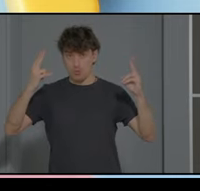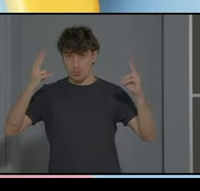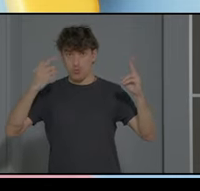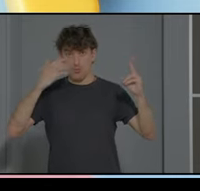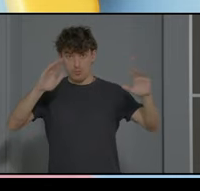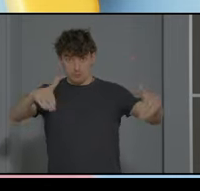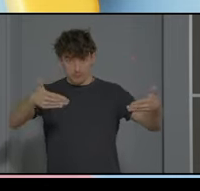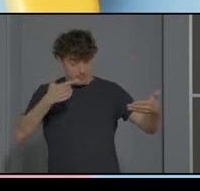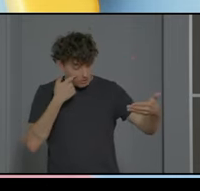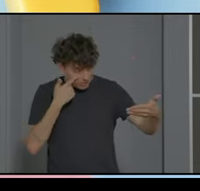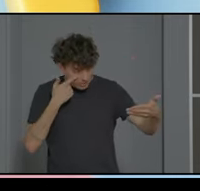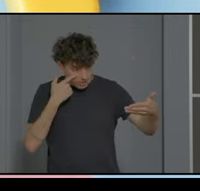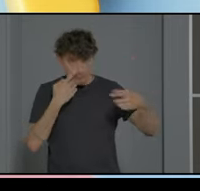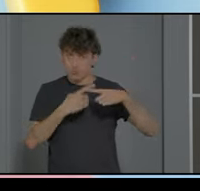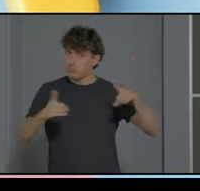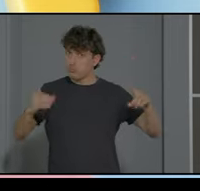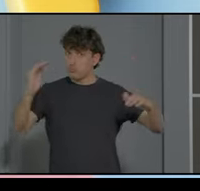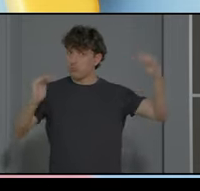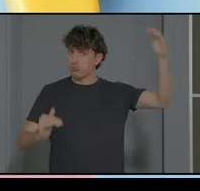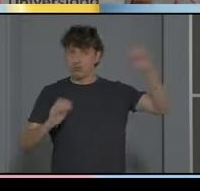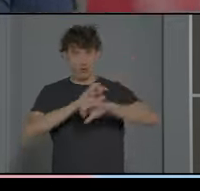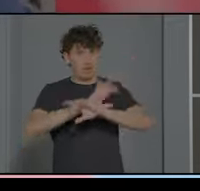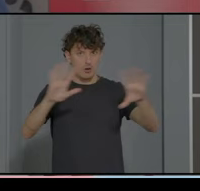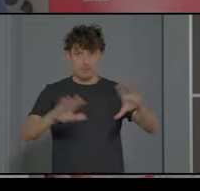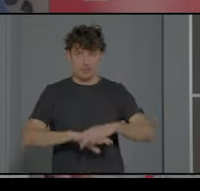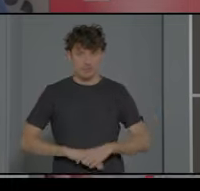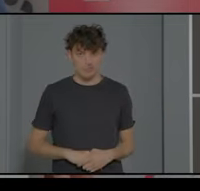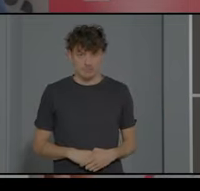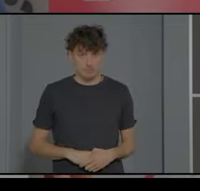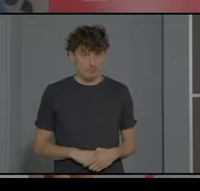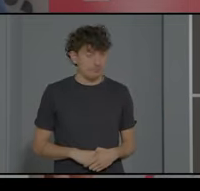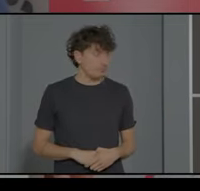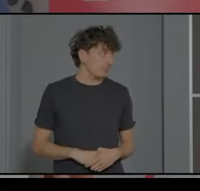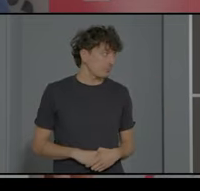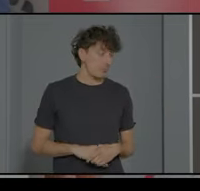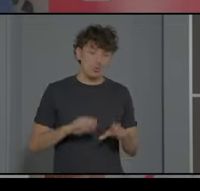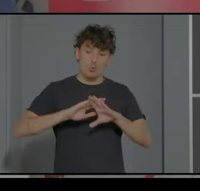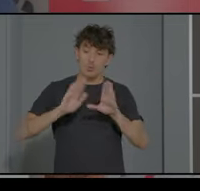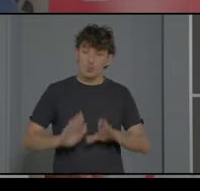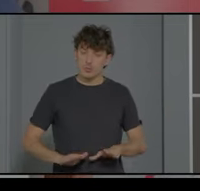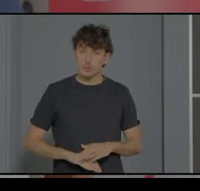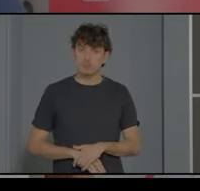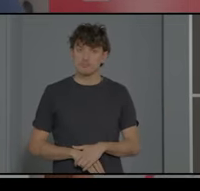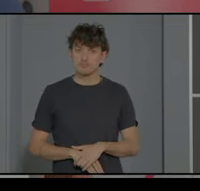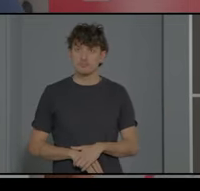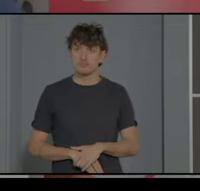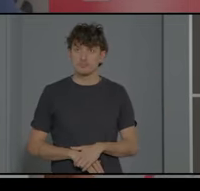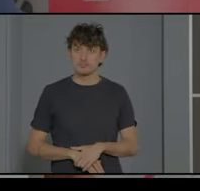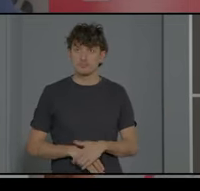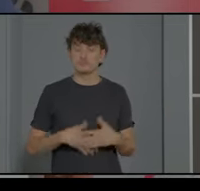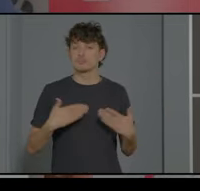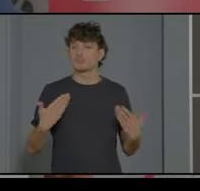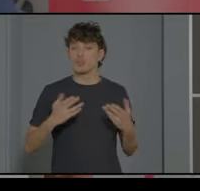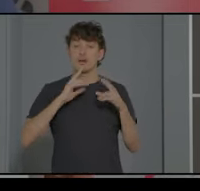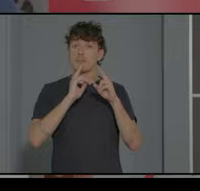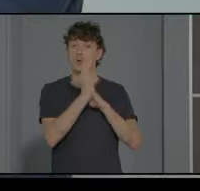diferencias de forma muy clara. Y por último, ver esa respuesta